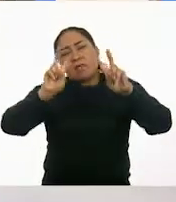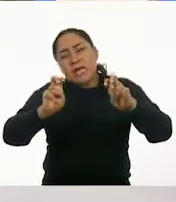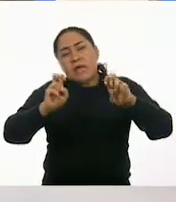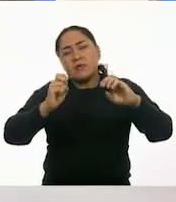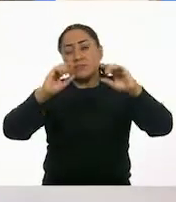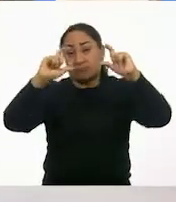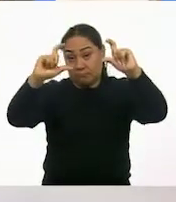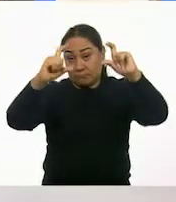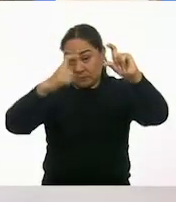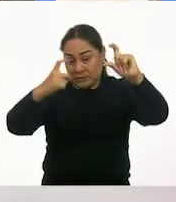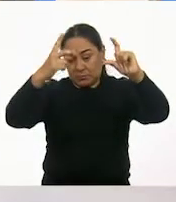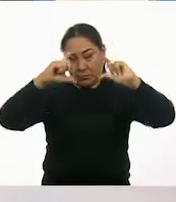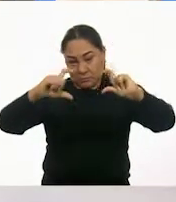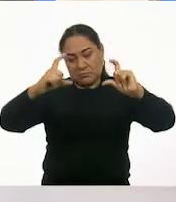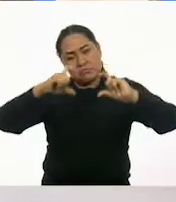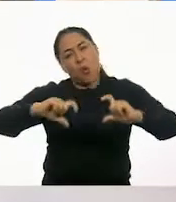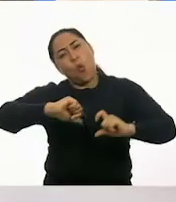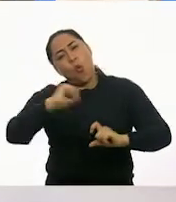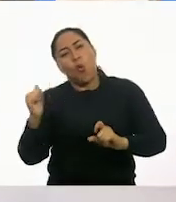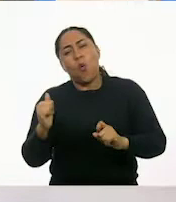puedo hacer para prevenirlas?